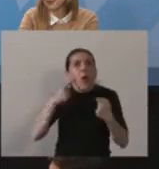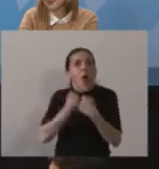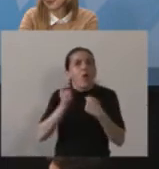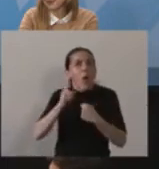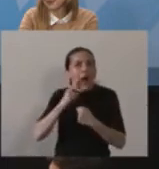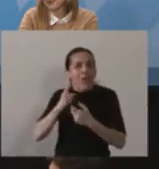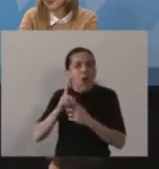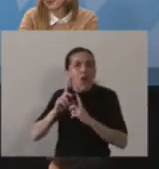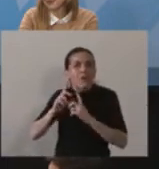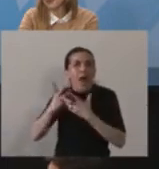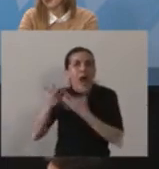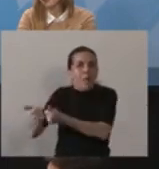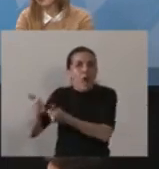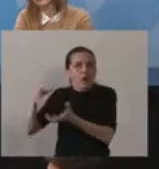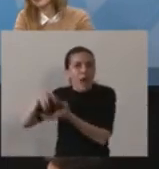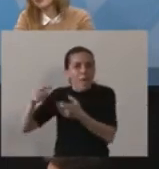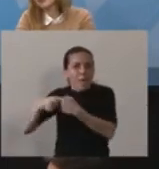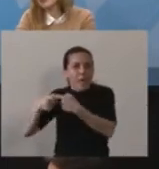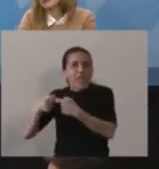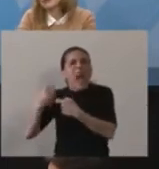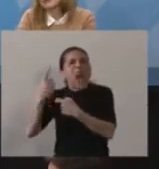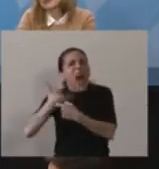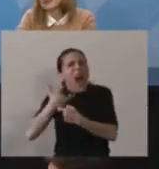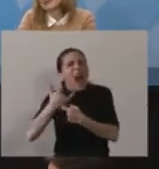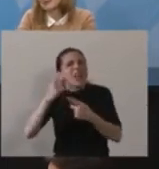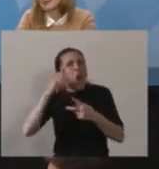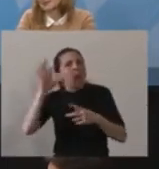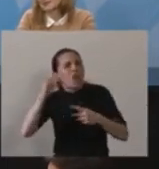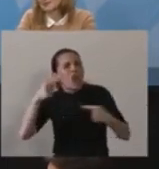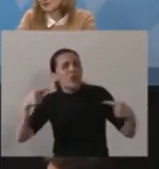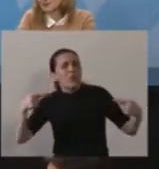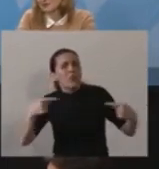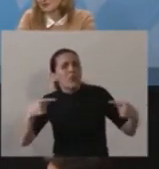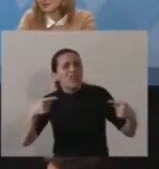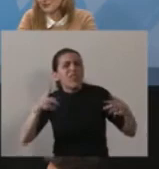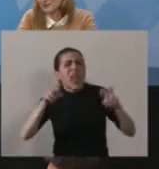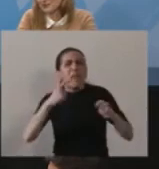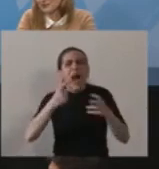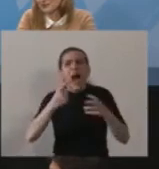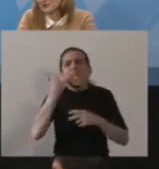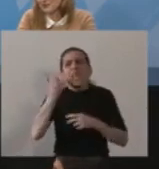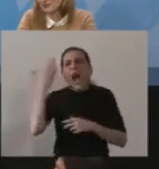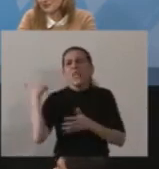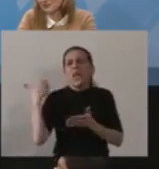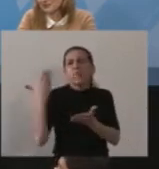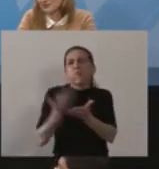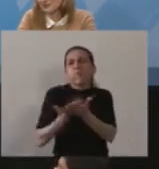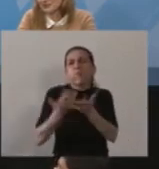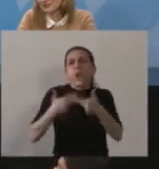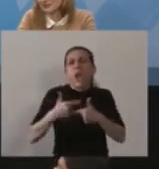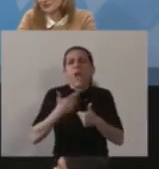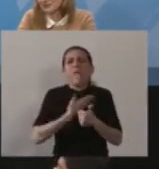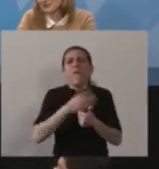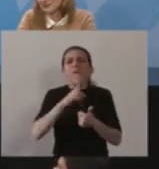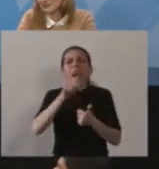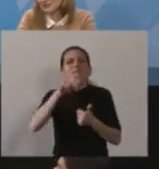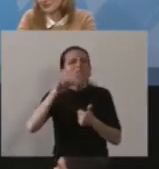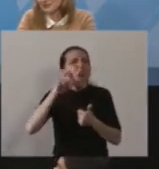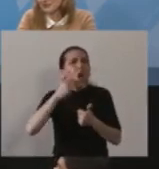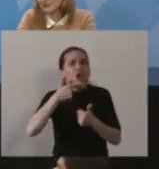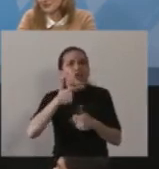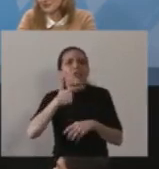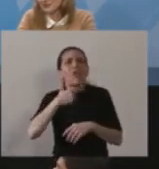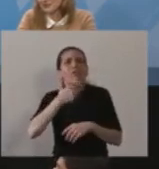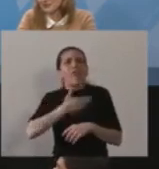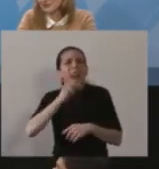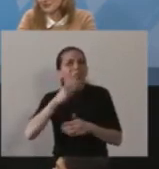oposiciones muy contrarias respecto a aquel proyecto que presentó Fernanda Vallejos. Le